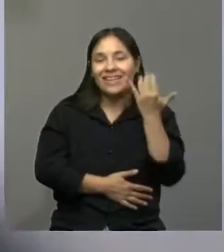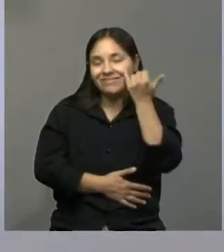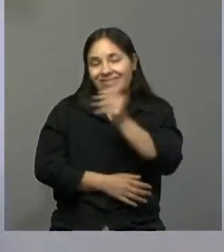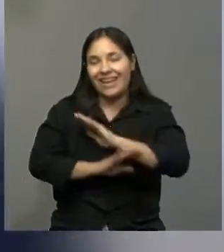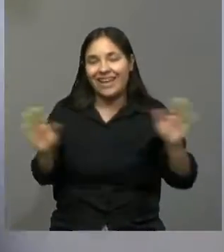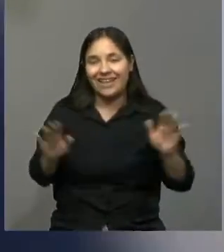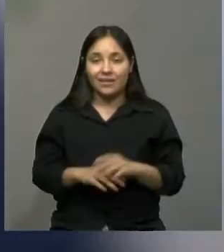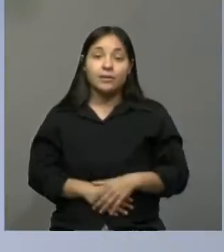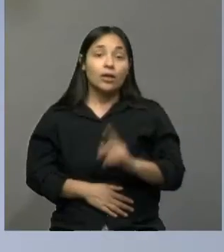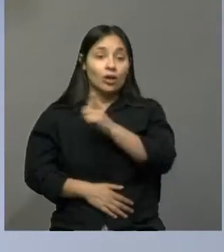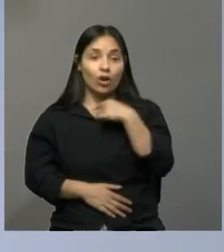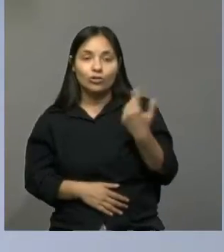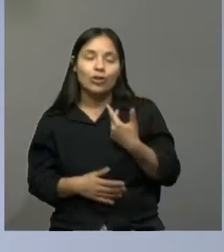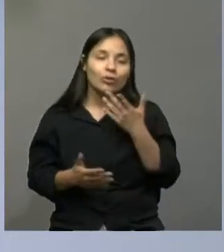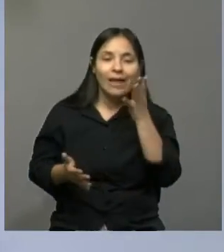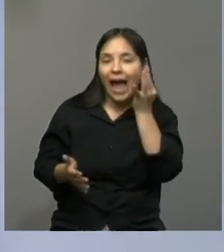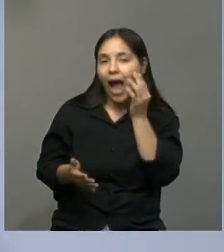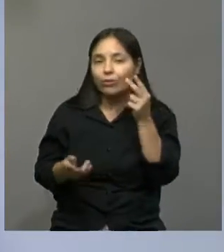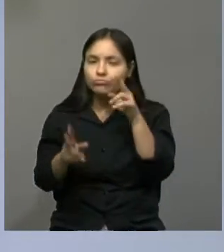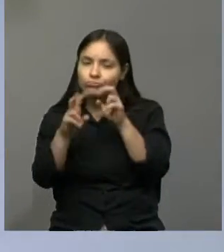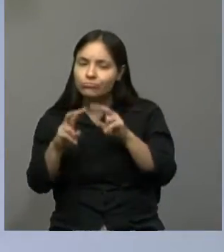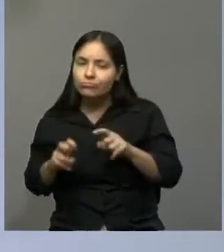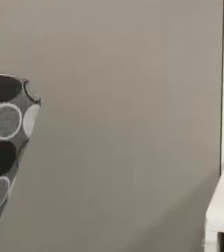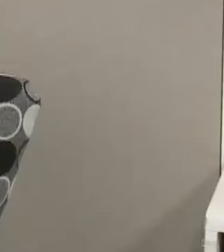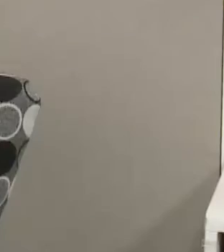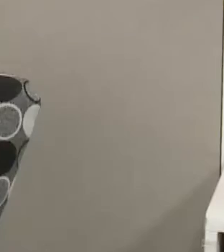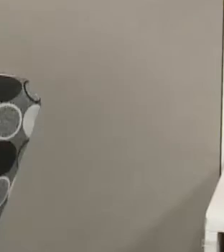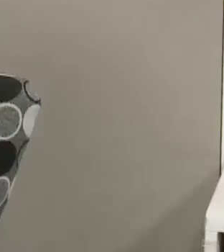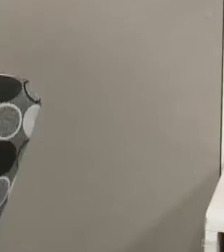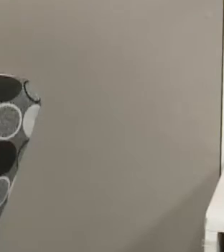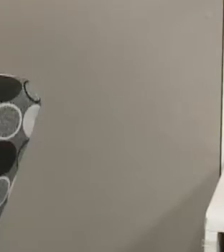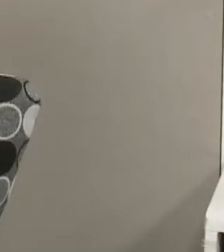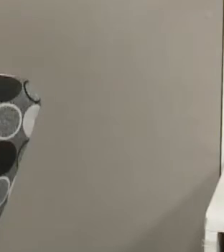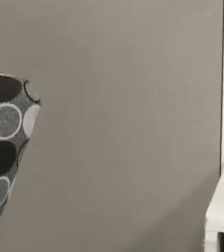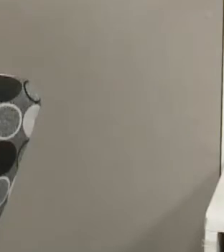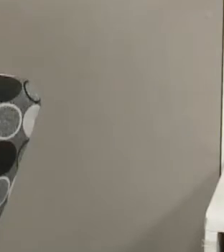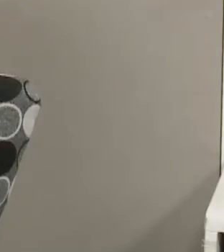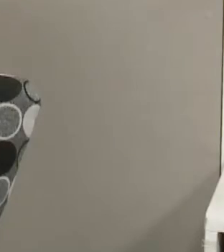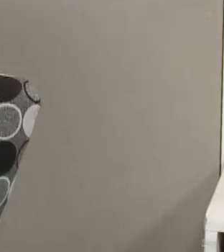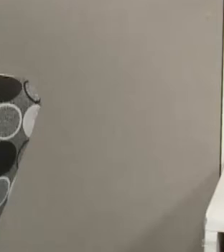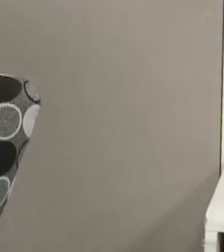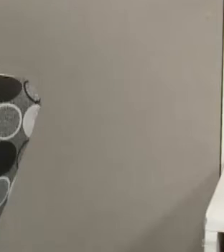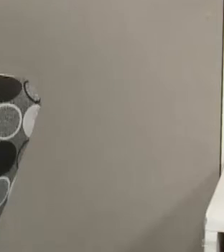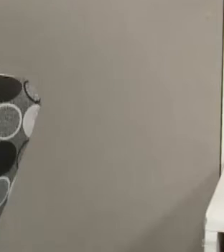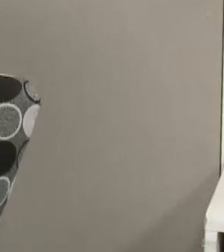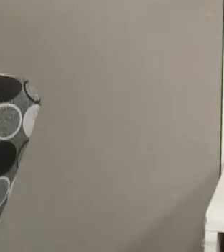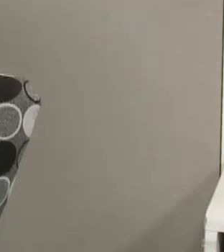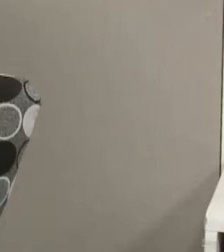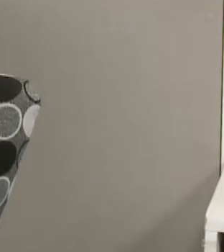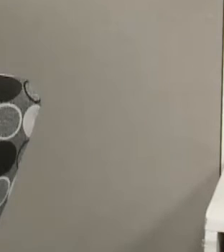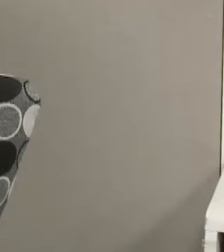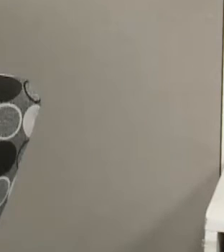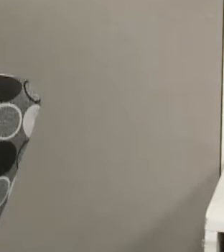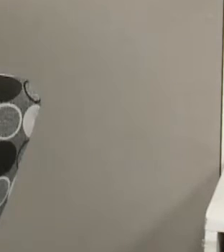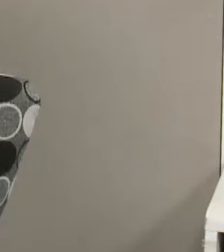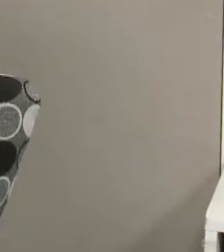obviamente, hemos estado chusmeando un poquito sobre vos, Fran. Y también veíamos el momento en que pasabas por